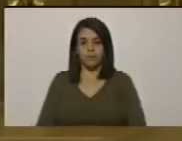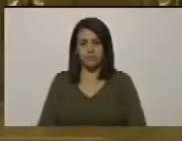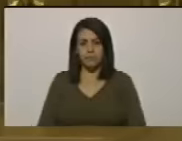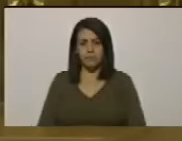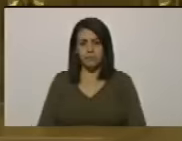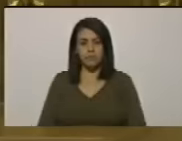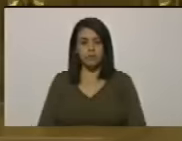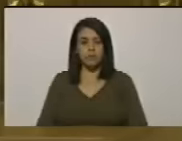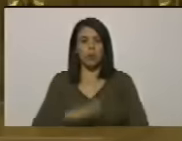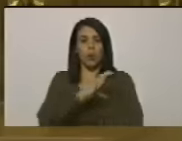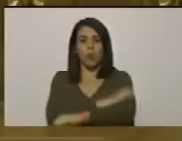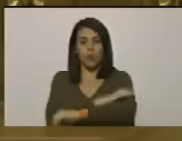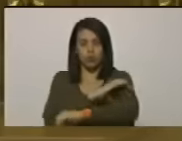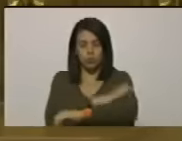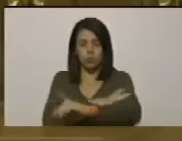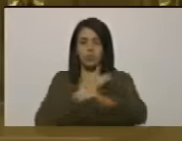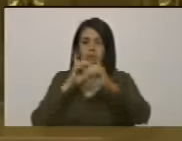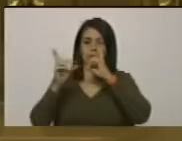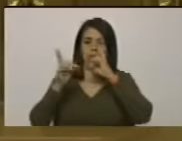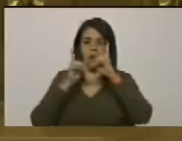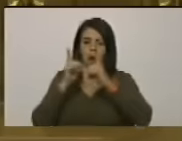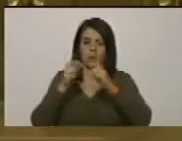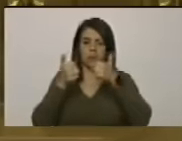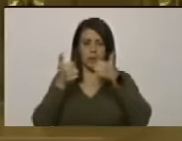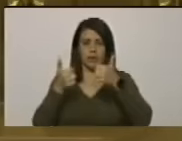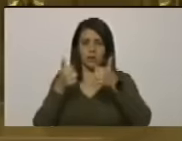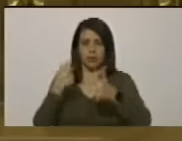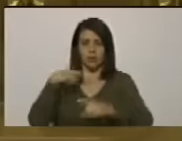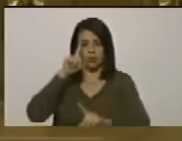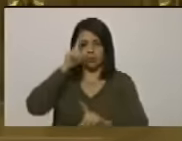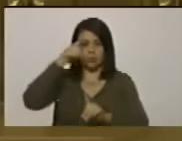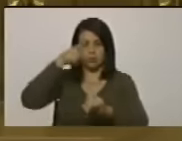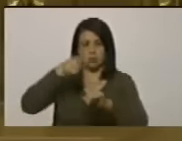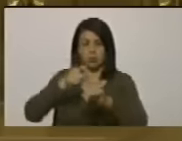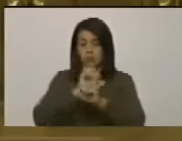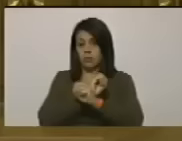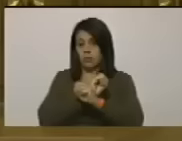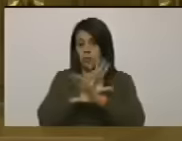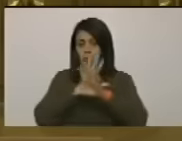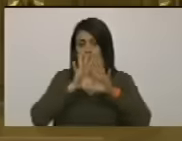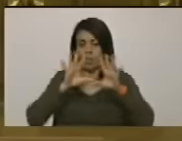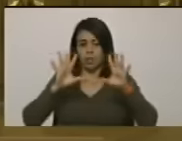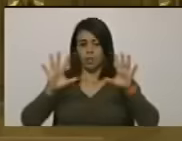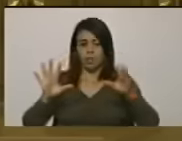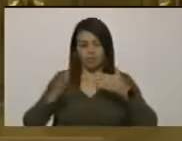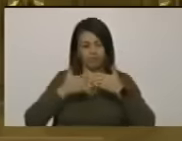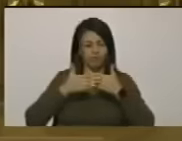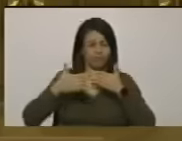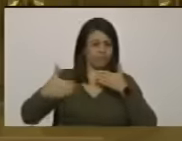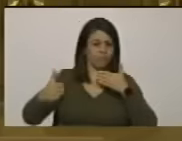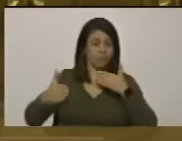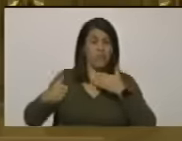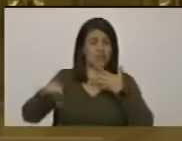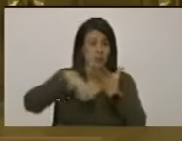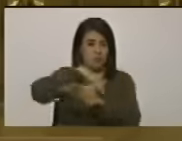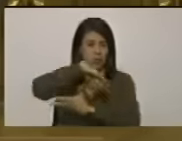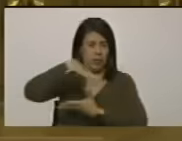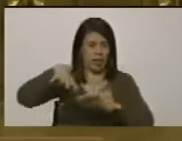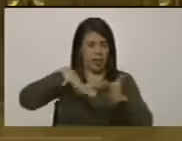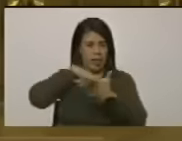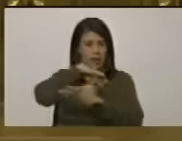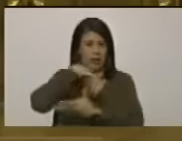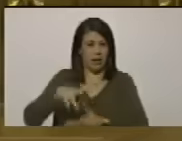como una oposición dialogante, tenía un propósito muy claro, alejarse del camino de la violencia,